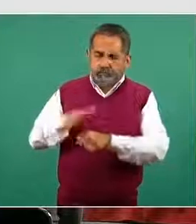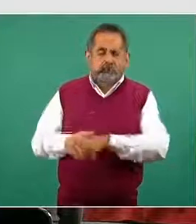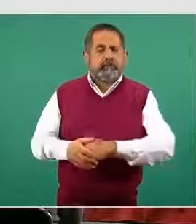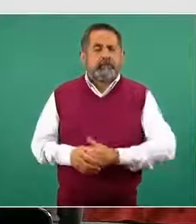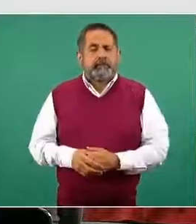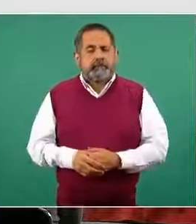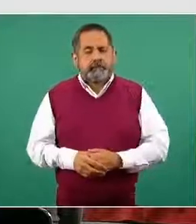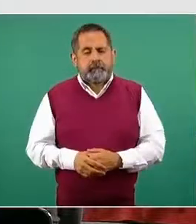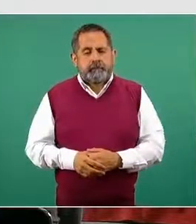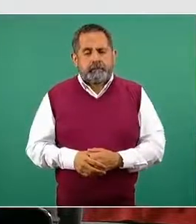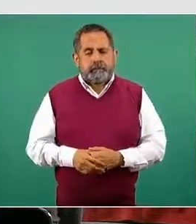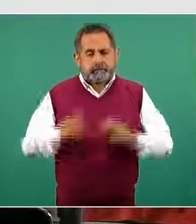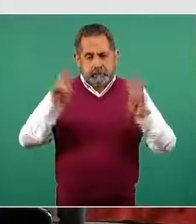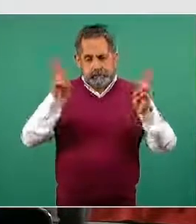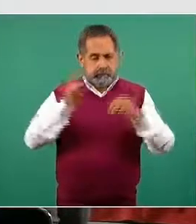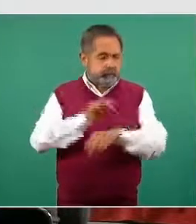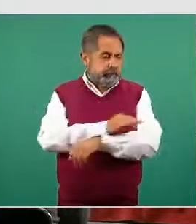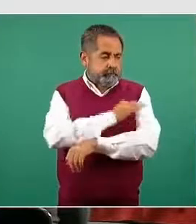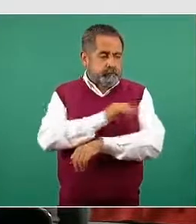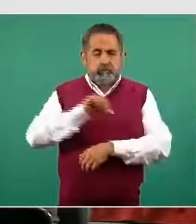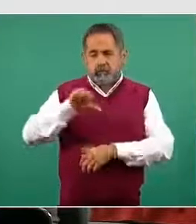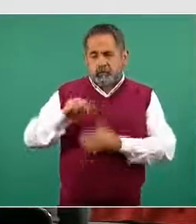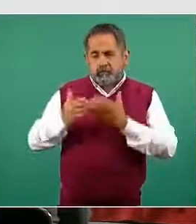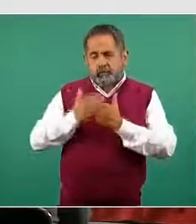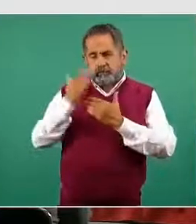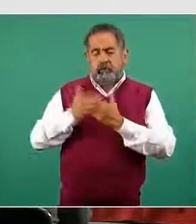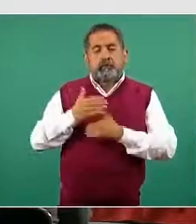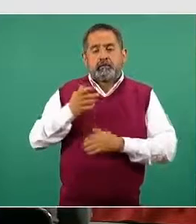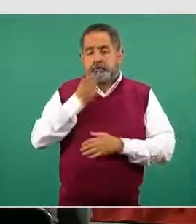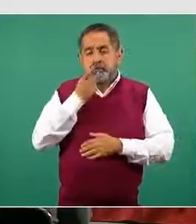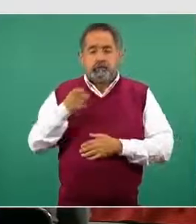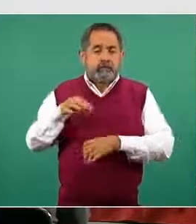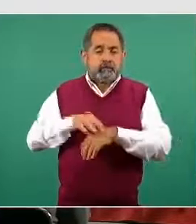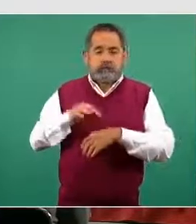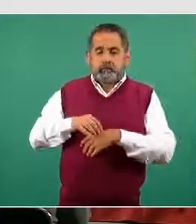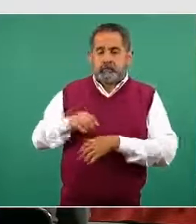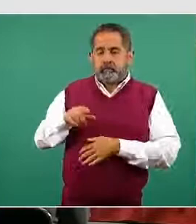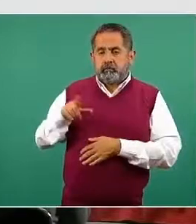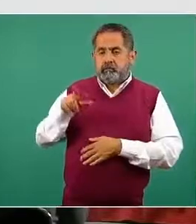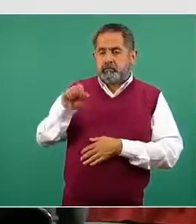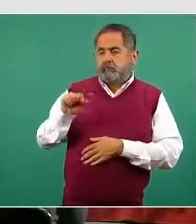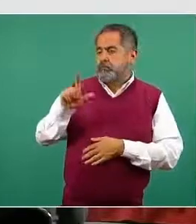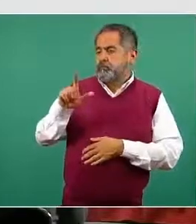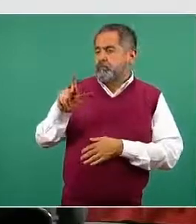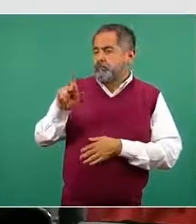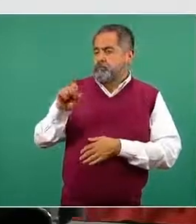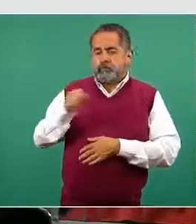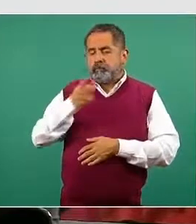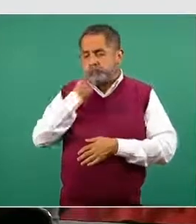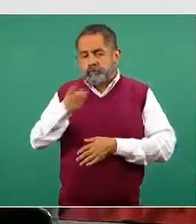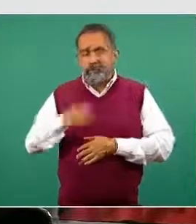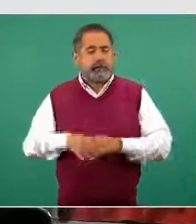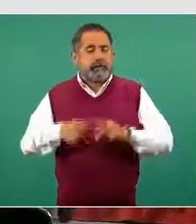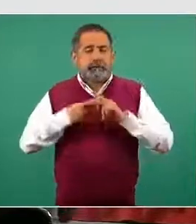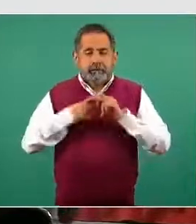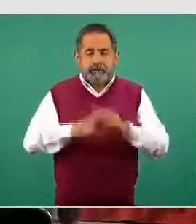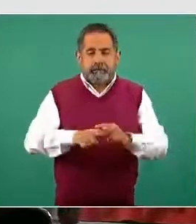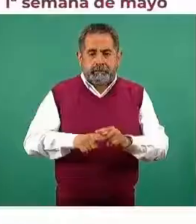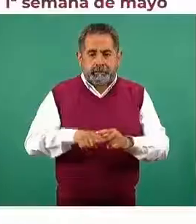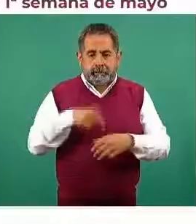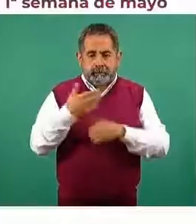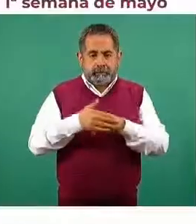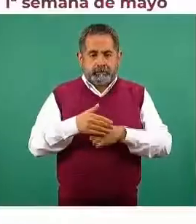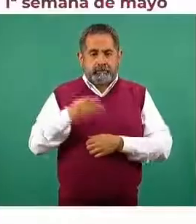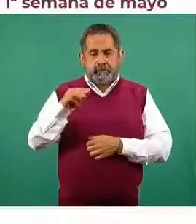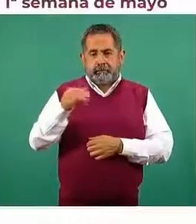A cerrar lo de vacunación, lo que se presentó hoy en la mañana, lo que el doctor Ruy López Ridaura presentó hoy en la mañana. Se inicia en la primera semana